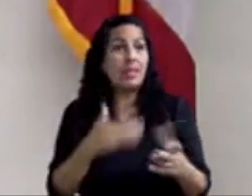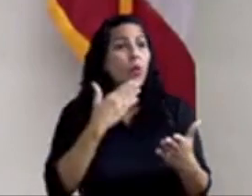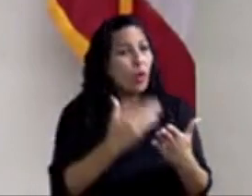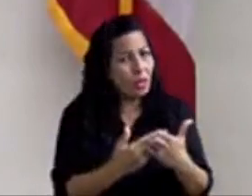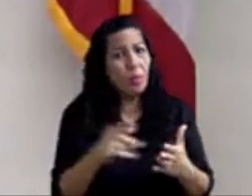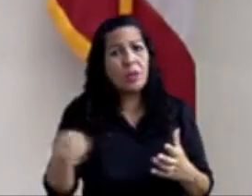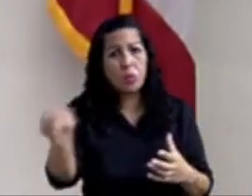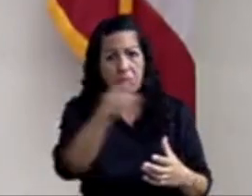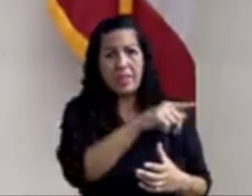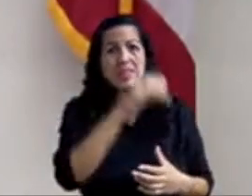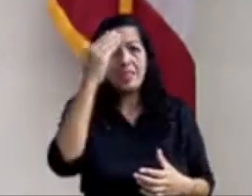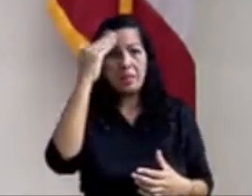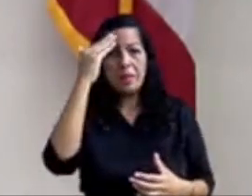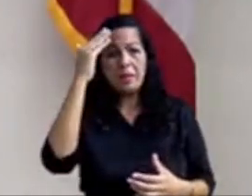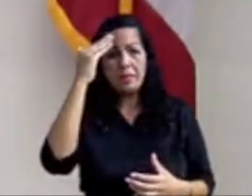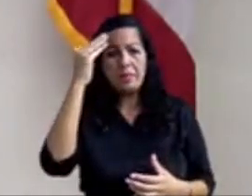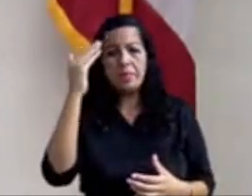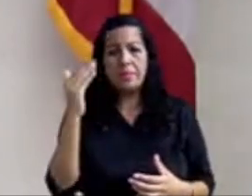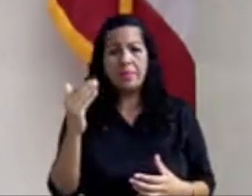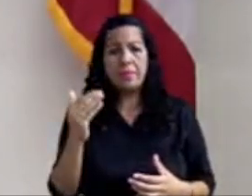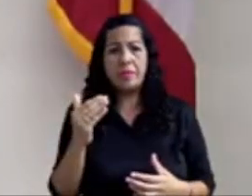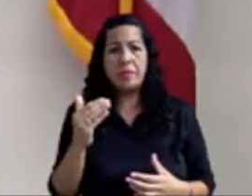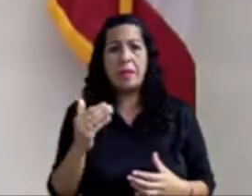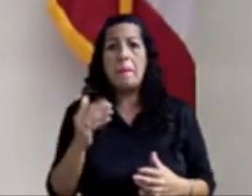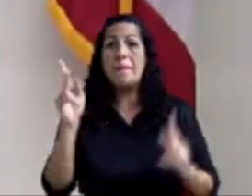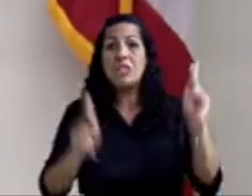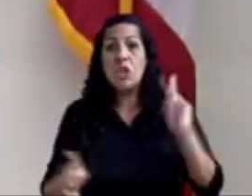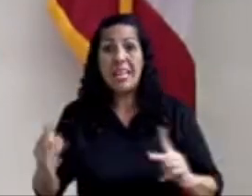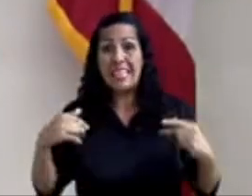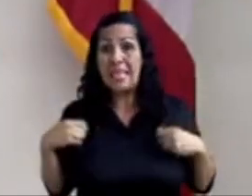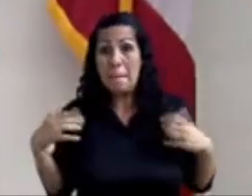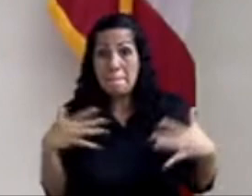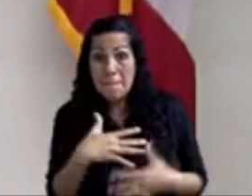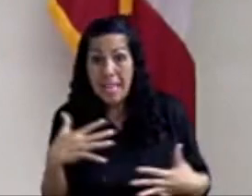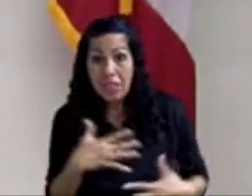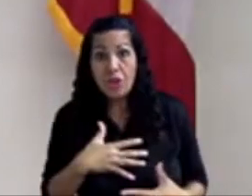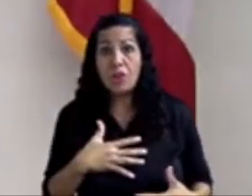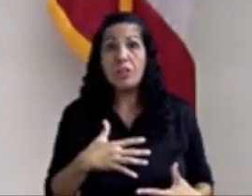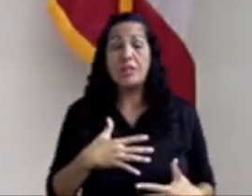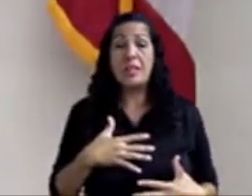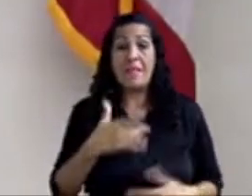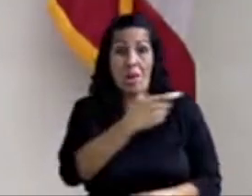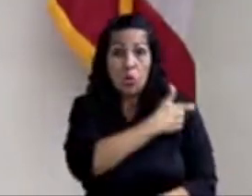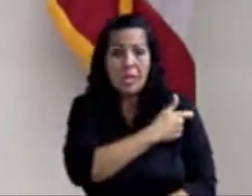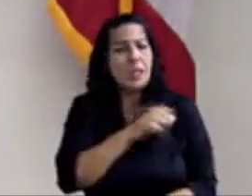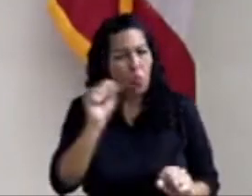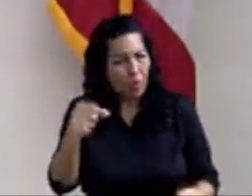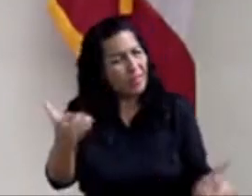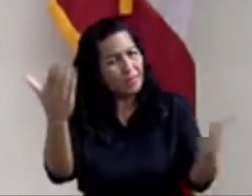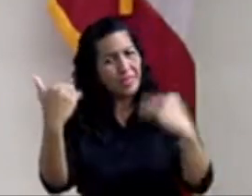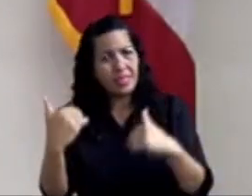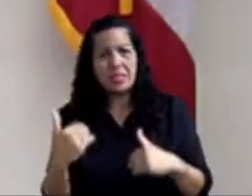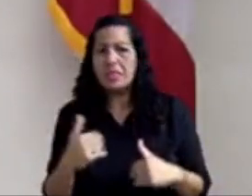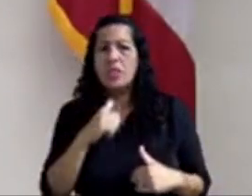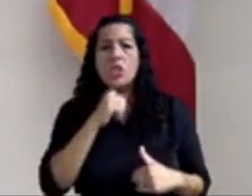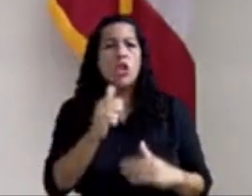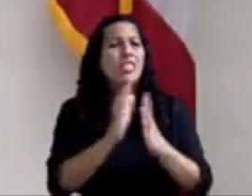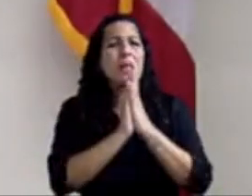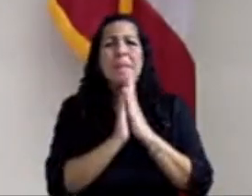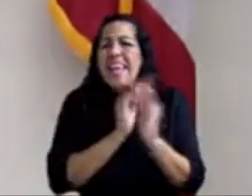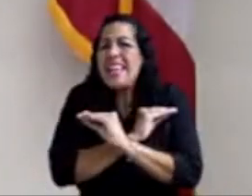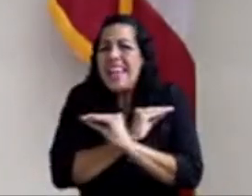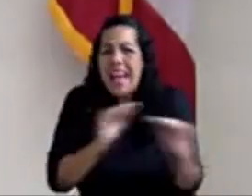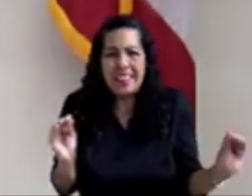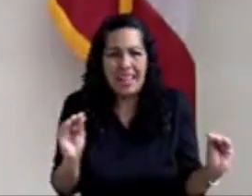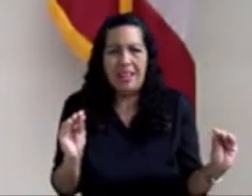los medios, las personas que tengan miedo de querer ir a vacunarse, pueden ir a cualquier centro. Ahí no se le pide absolutamente nada.